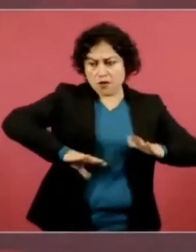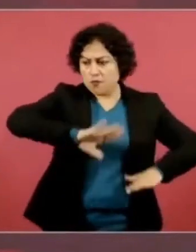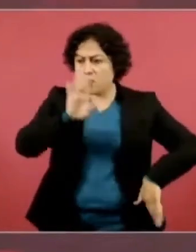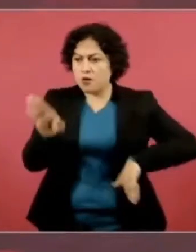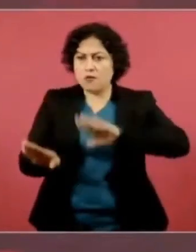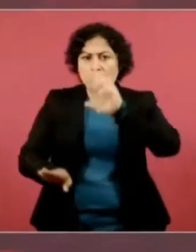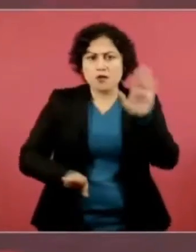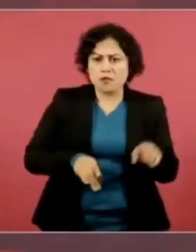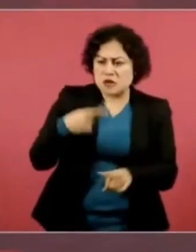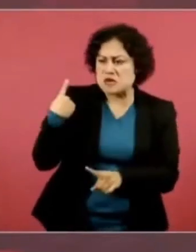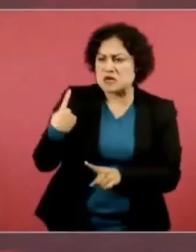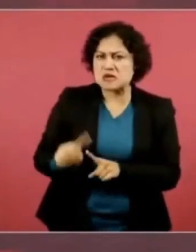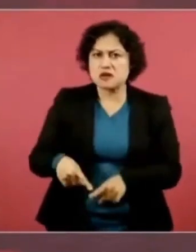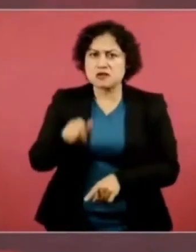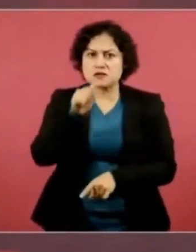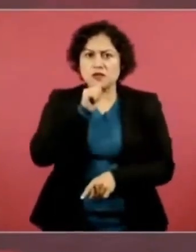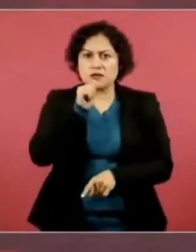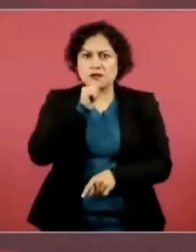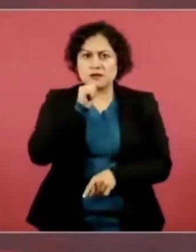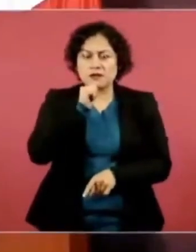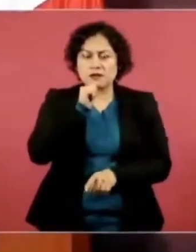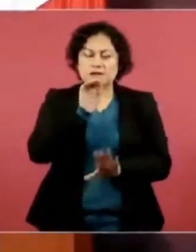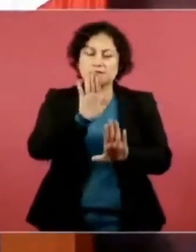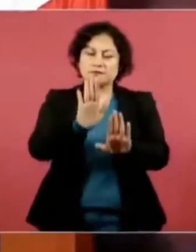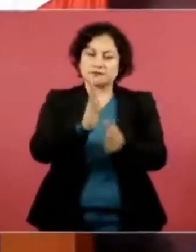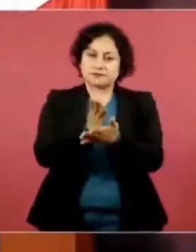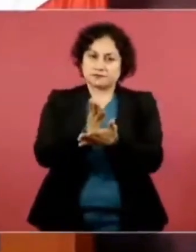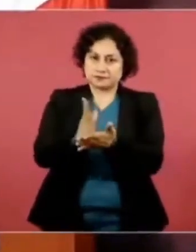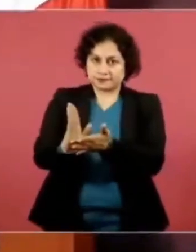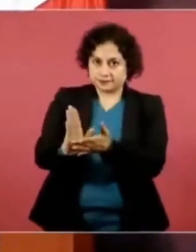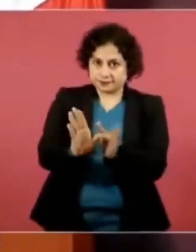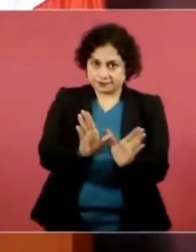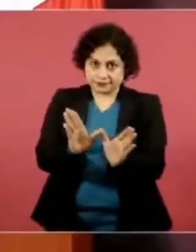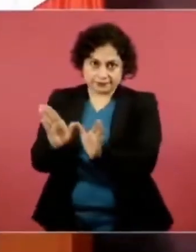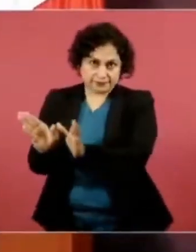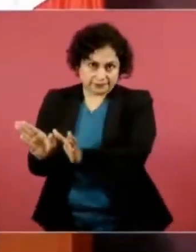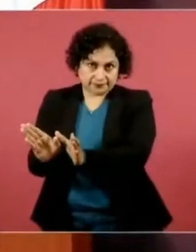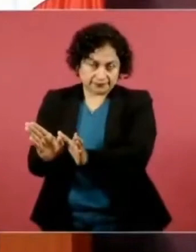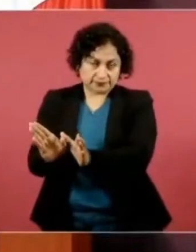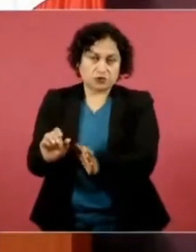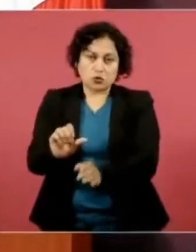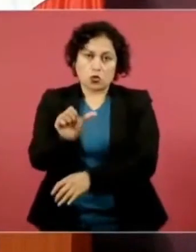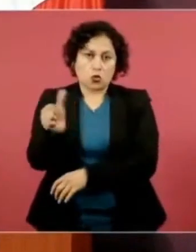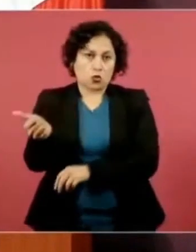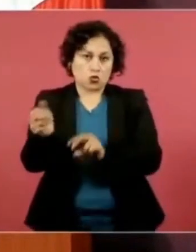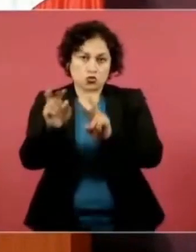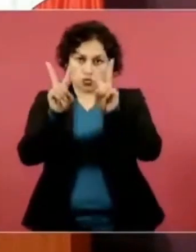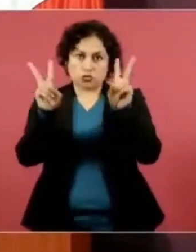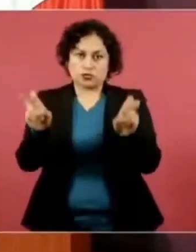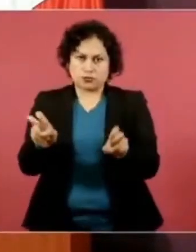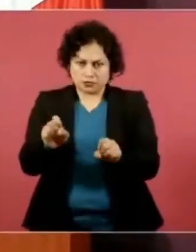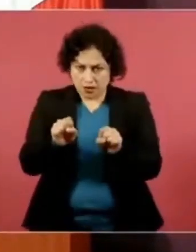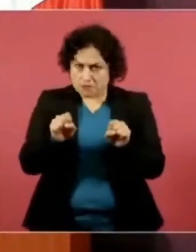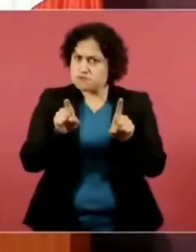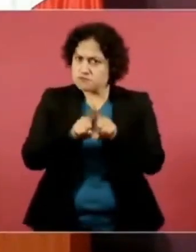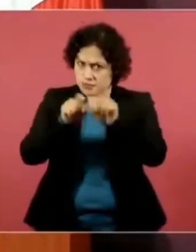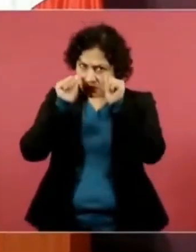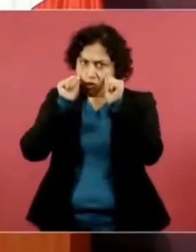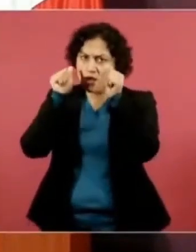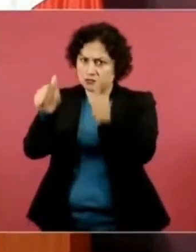Ese es otro asunto que estamos atendiendo también.